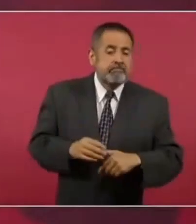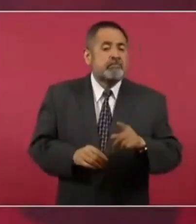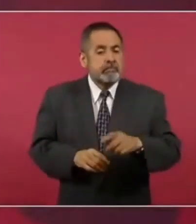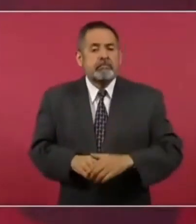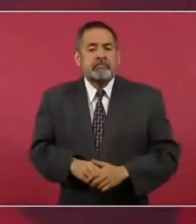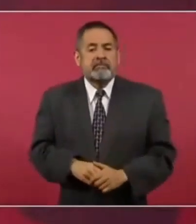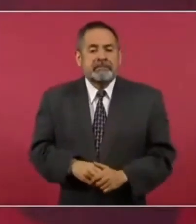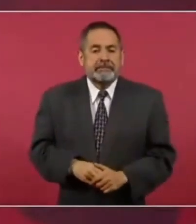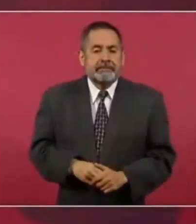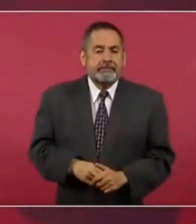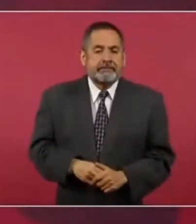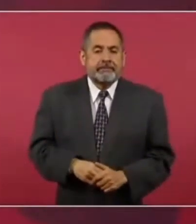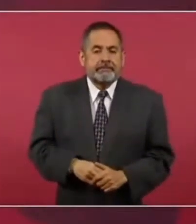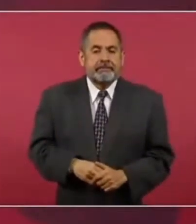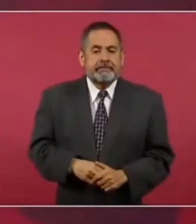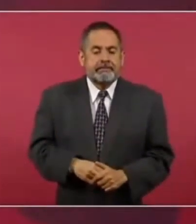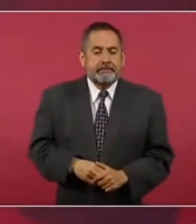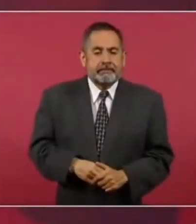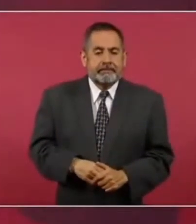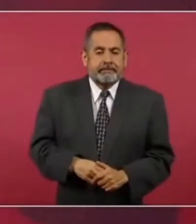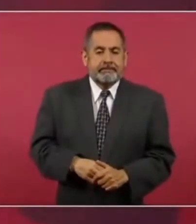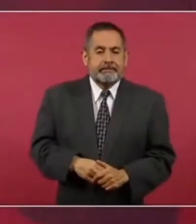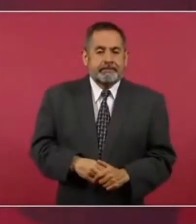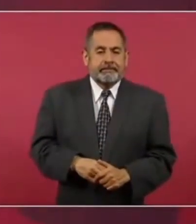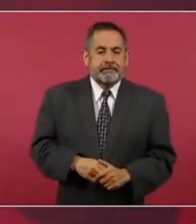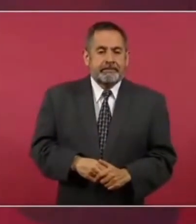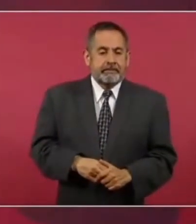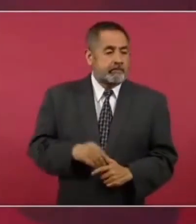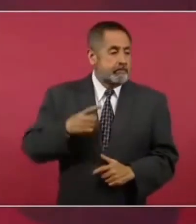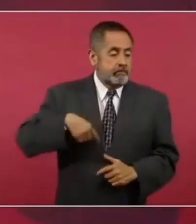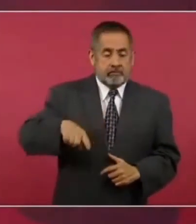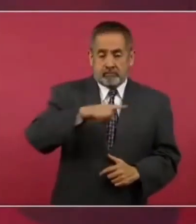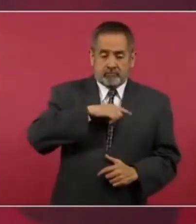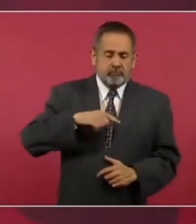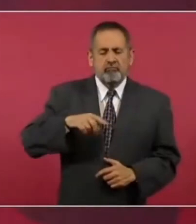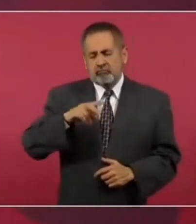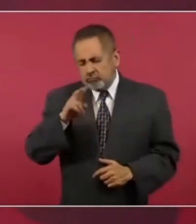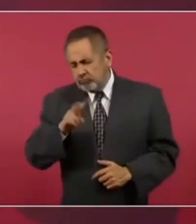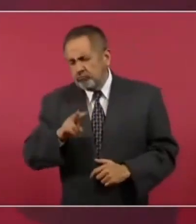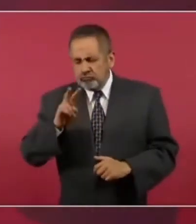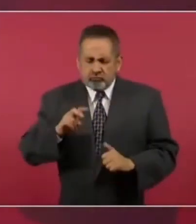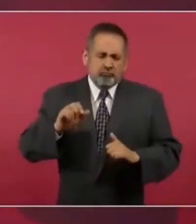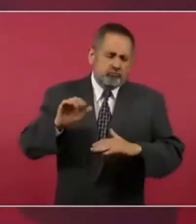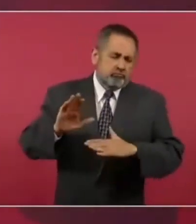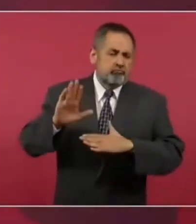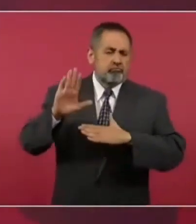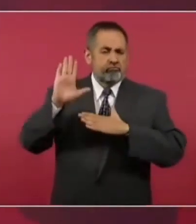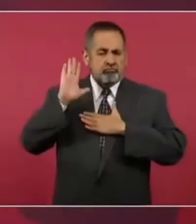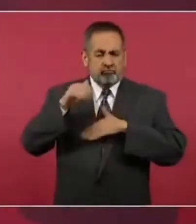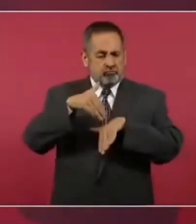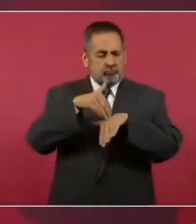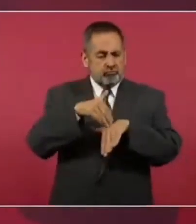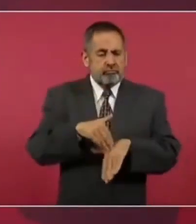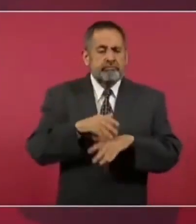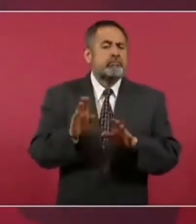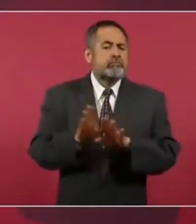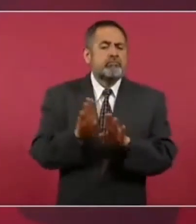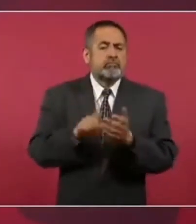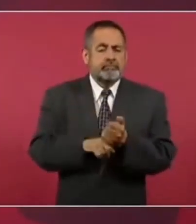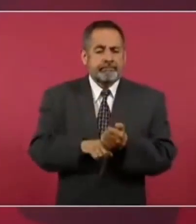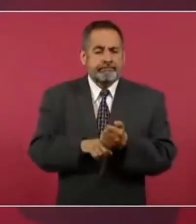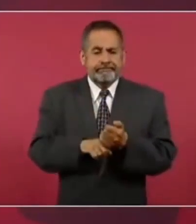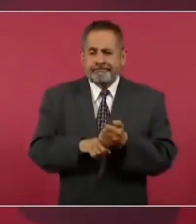se hace el compromiso de aplicar la división y el